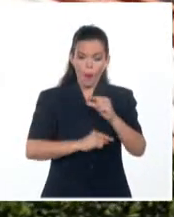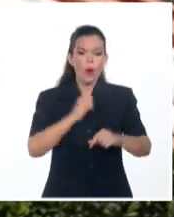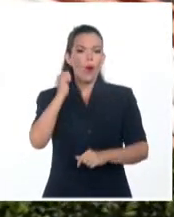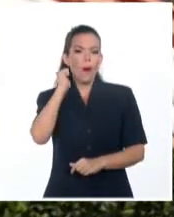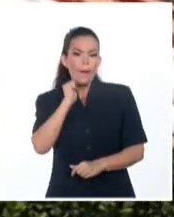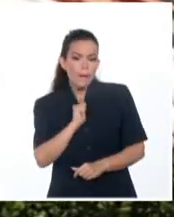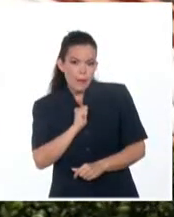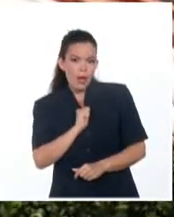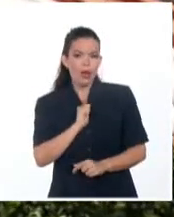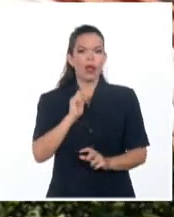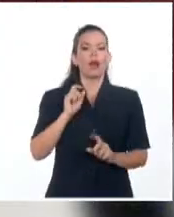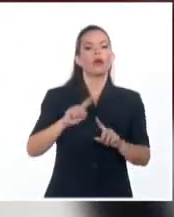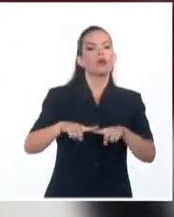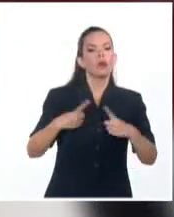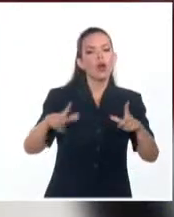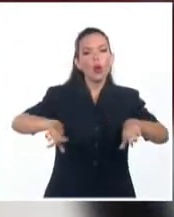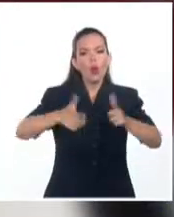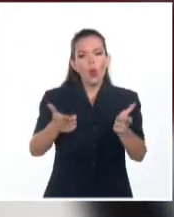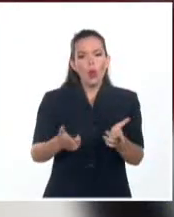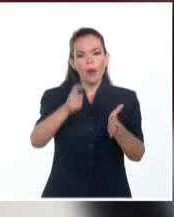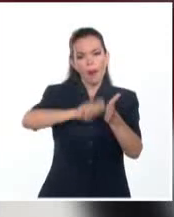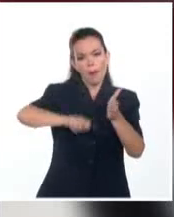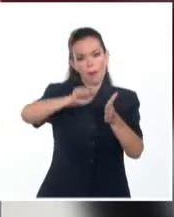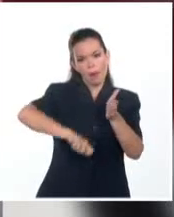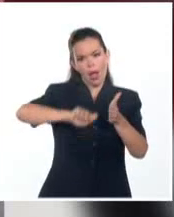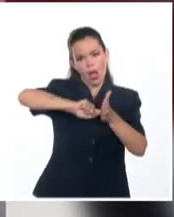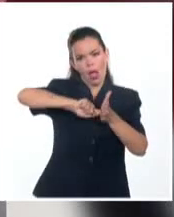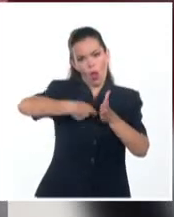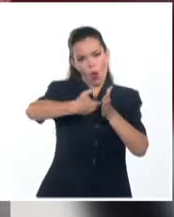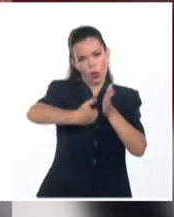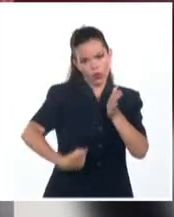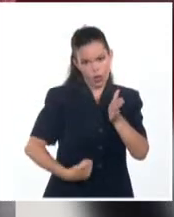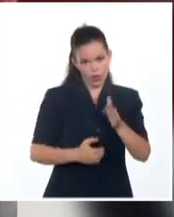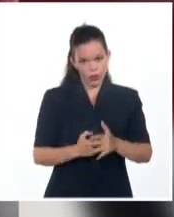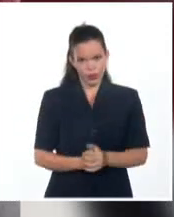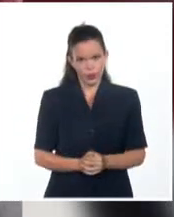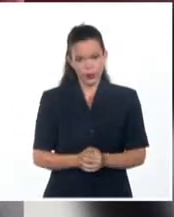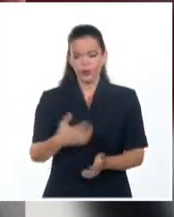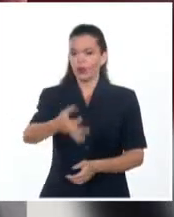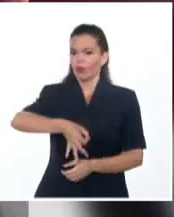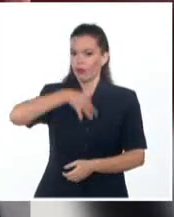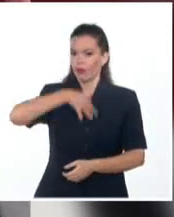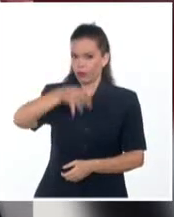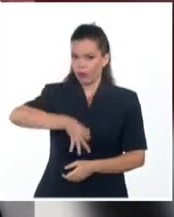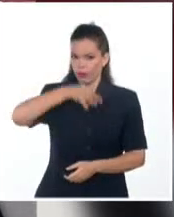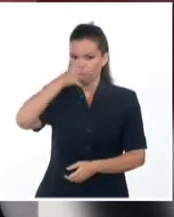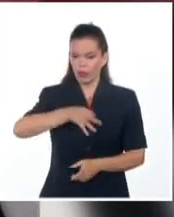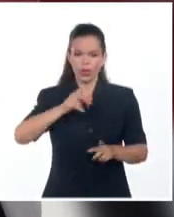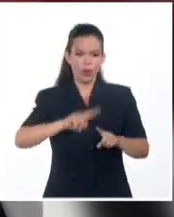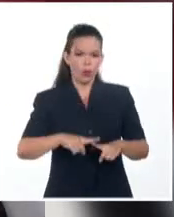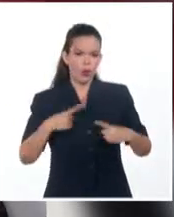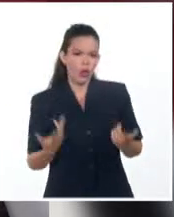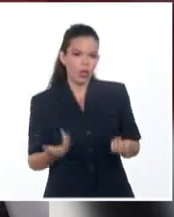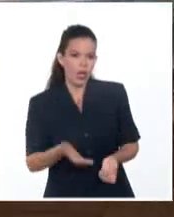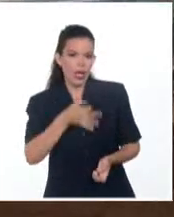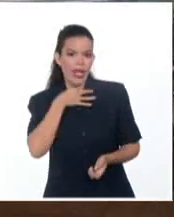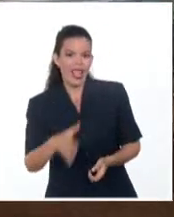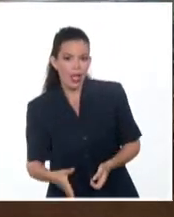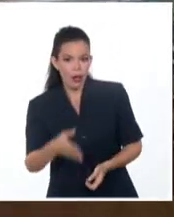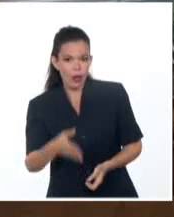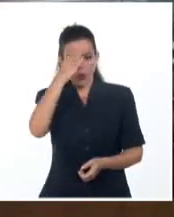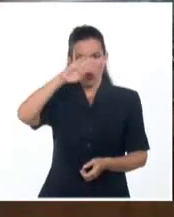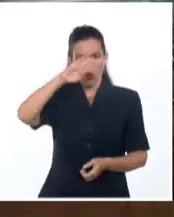partir del cumplimiento de los contratos suscritos con proveedores. Explican además que la presente estrategia evitará que el país llegue a cero